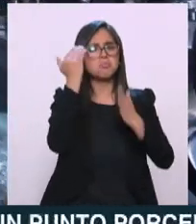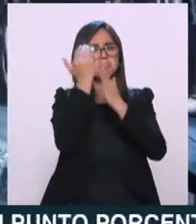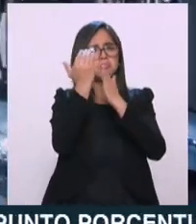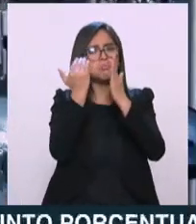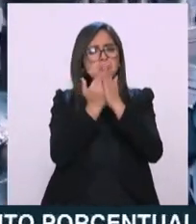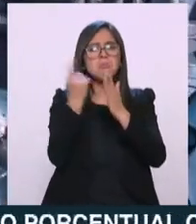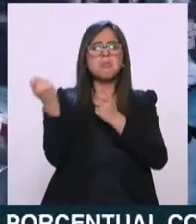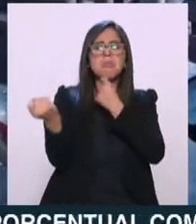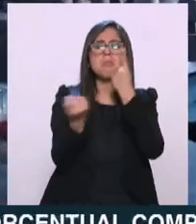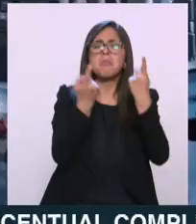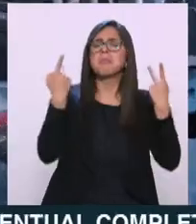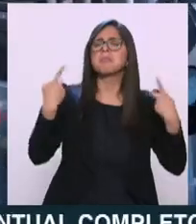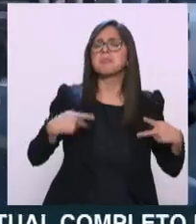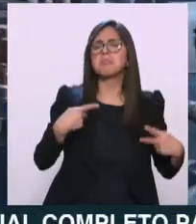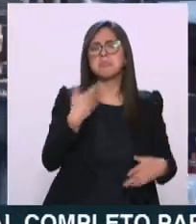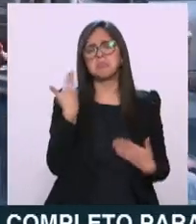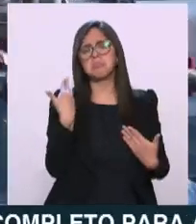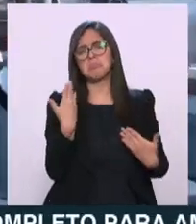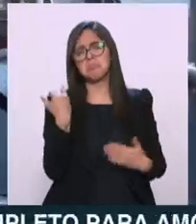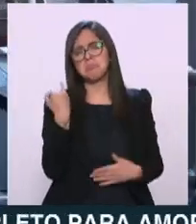pero es importante ponerse de acuerdo.